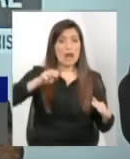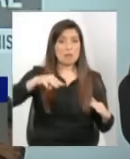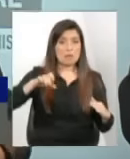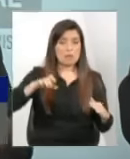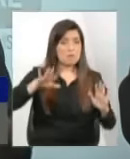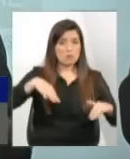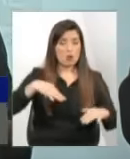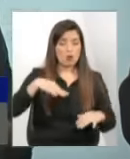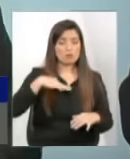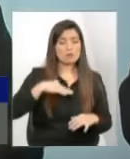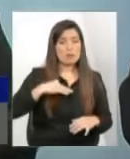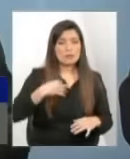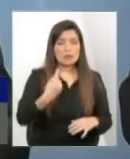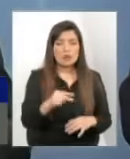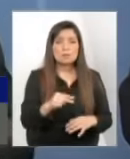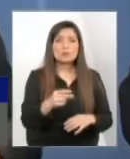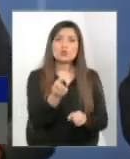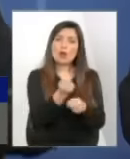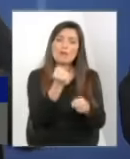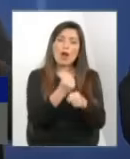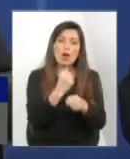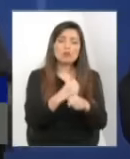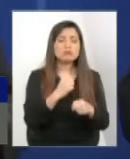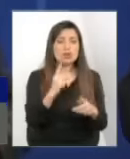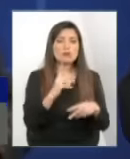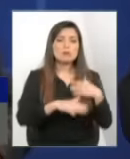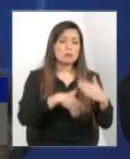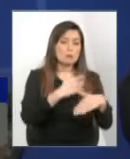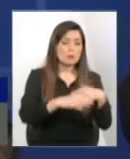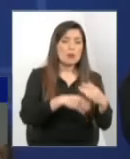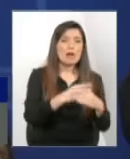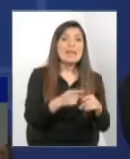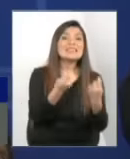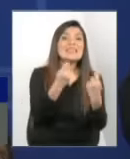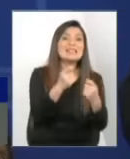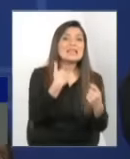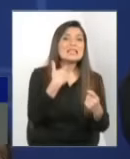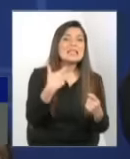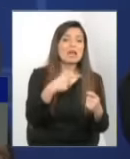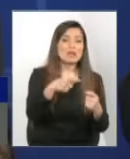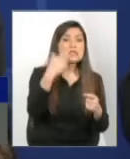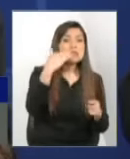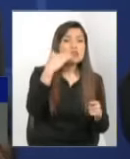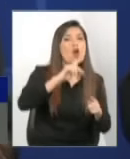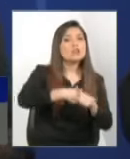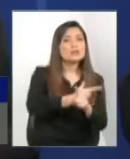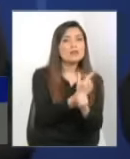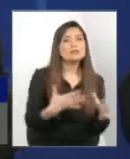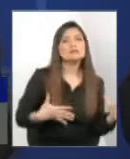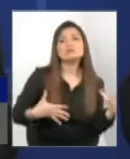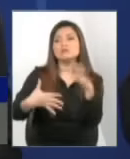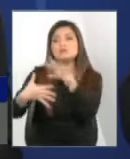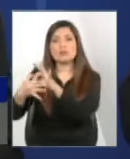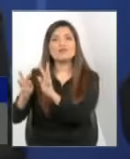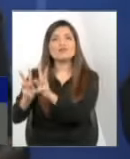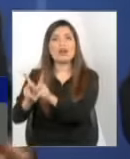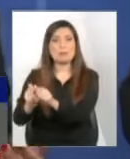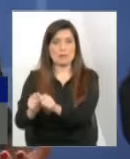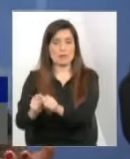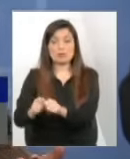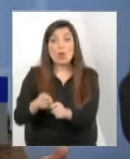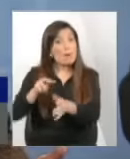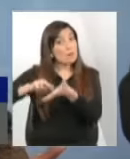trabajo y verán la posibilidad de revincular a ese niño con su familia de origen. Si es un problema económico, el Estado debiera